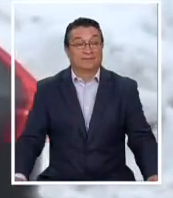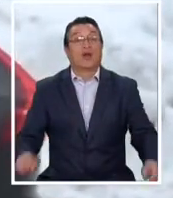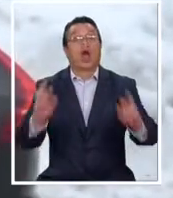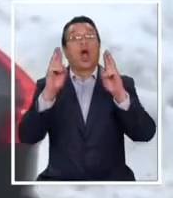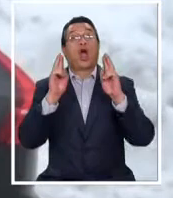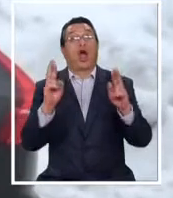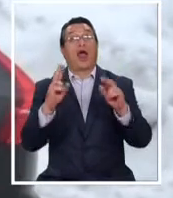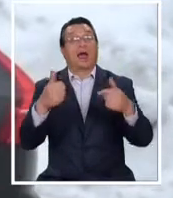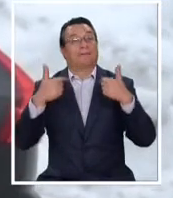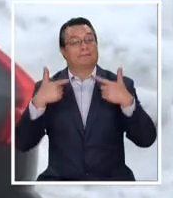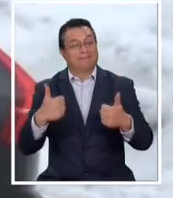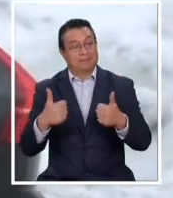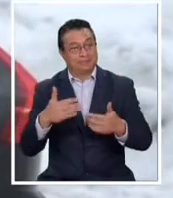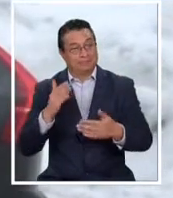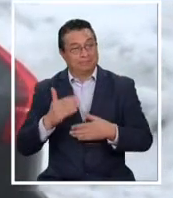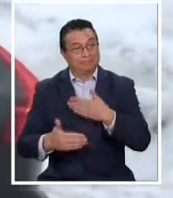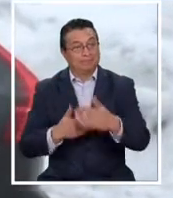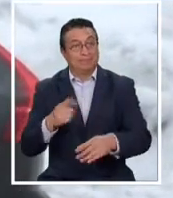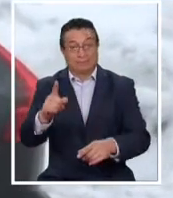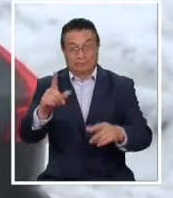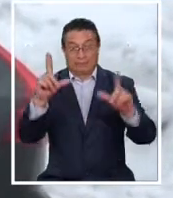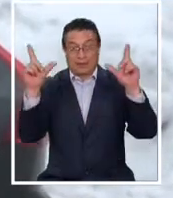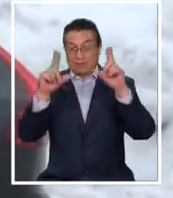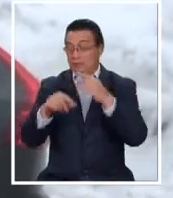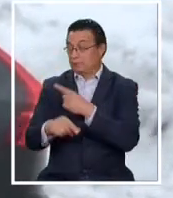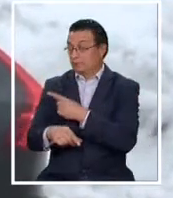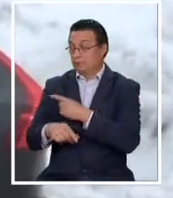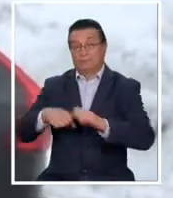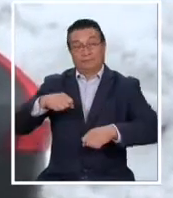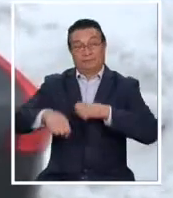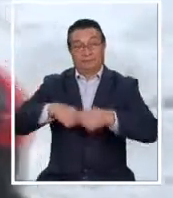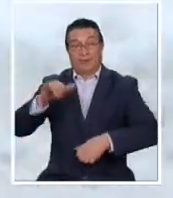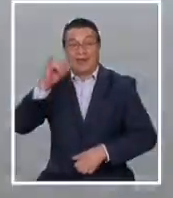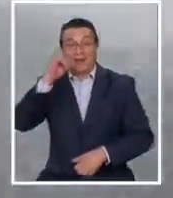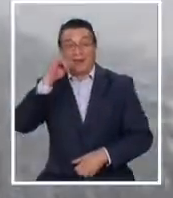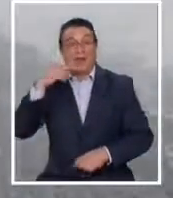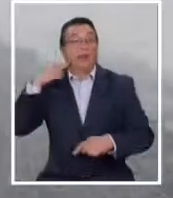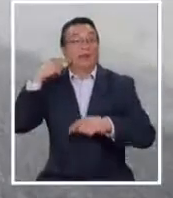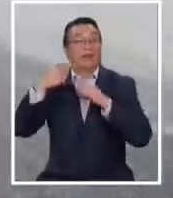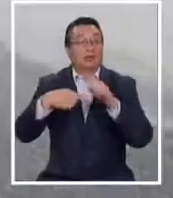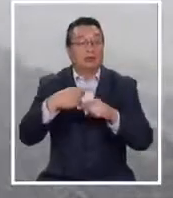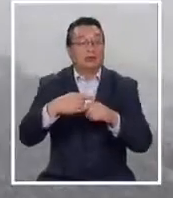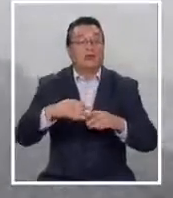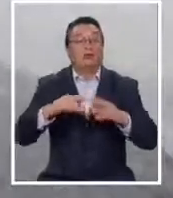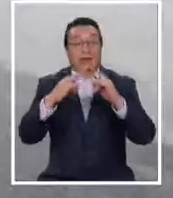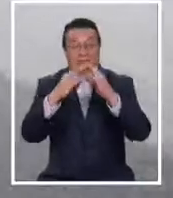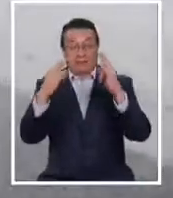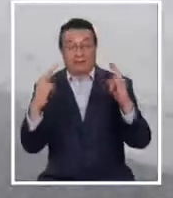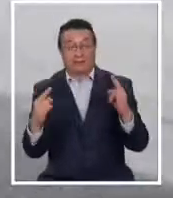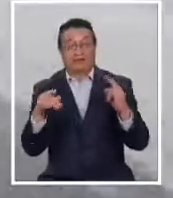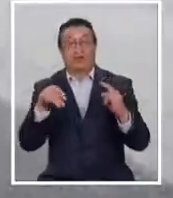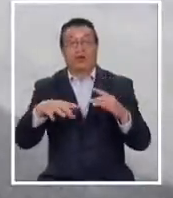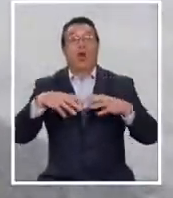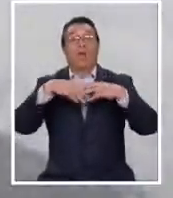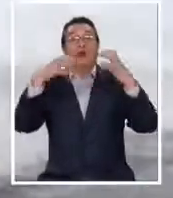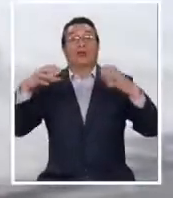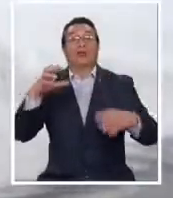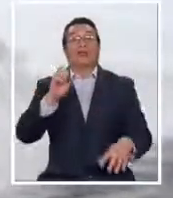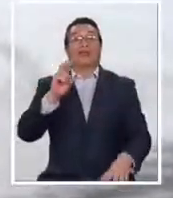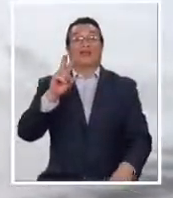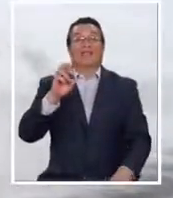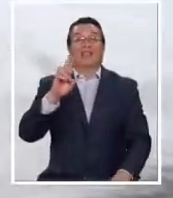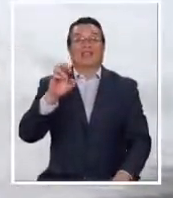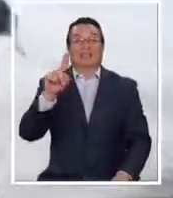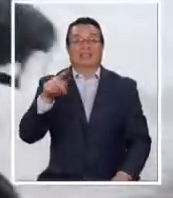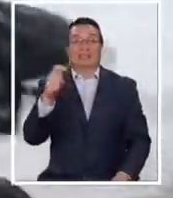Ojalá que tenga mucho éxito y atención con esta imagen. Mira, un ciclista italiano que hizo historia y llegó al campamento base del Monte Everest